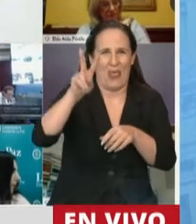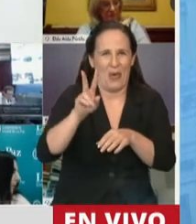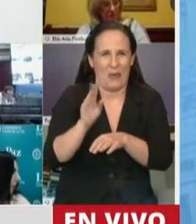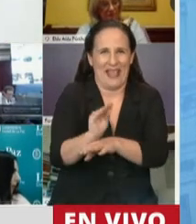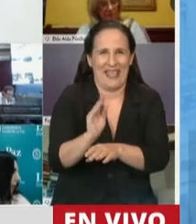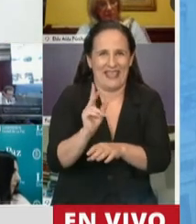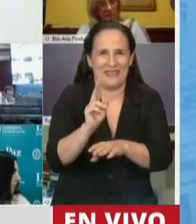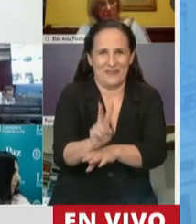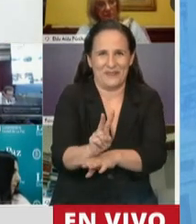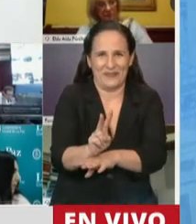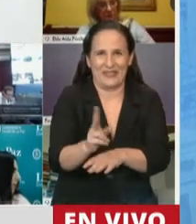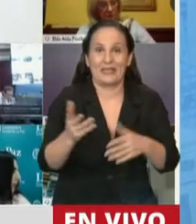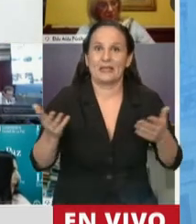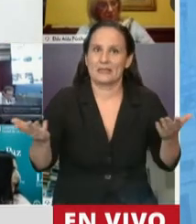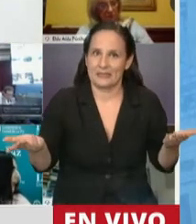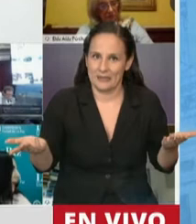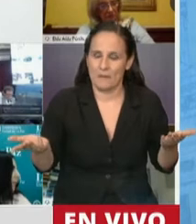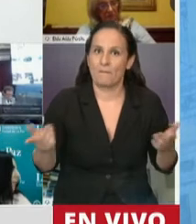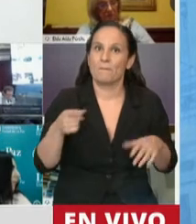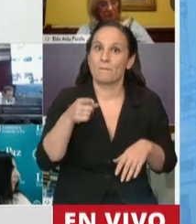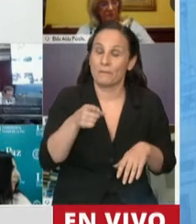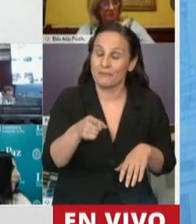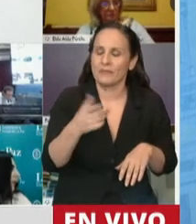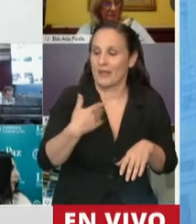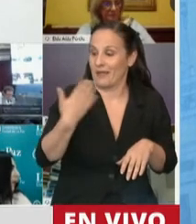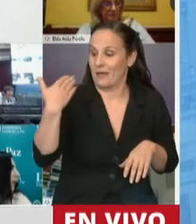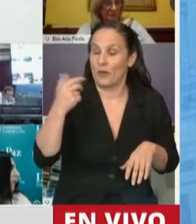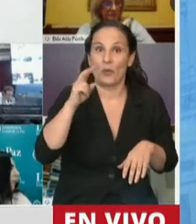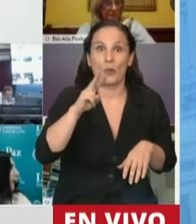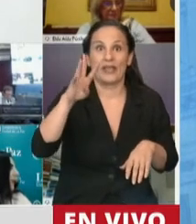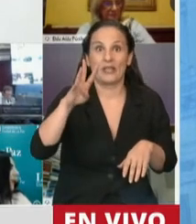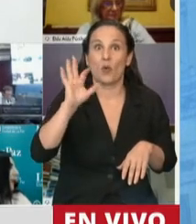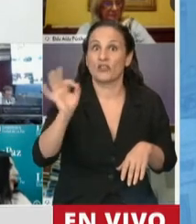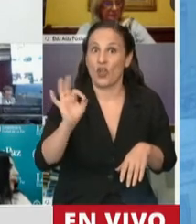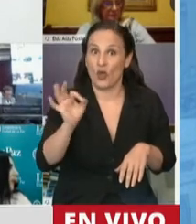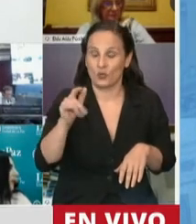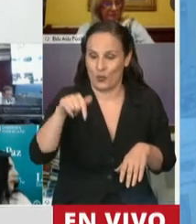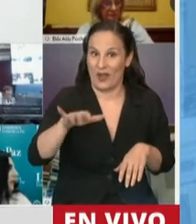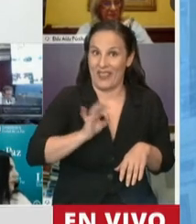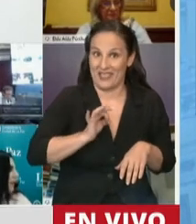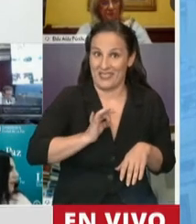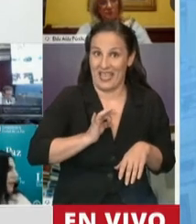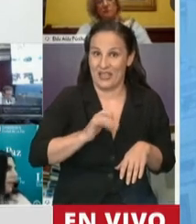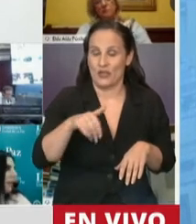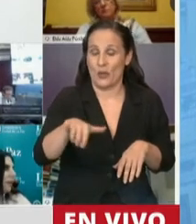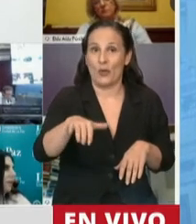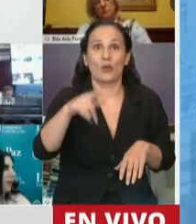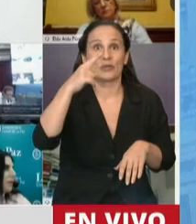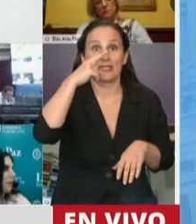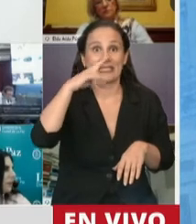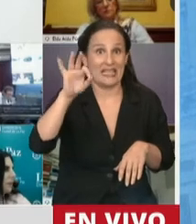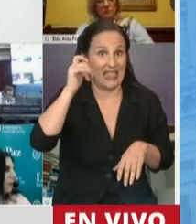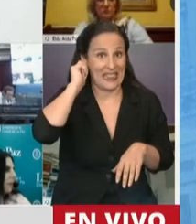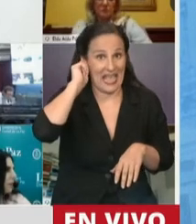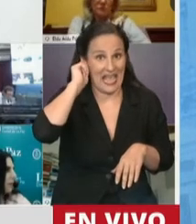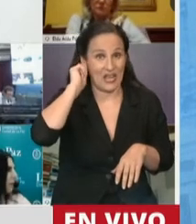en pocos días, el 24 de octubre de este año, cumple 70 años.